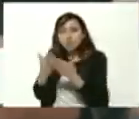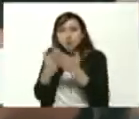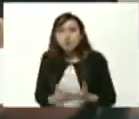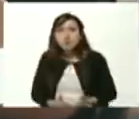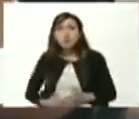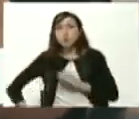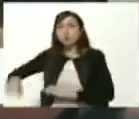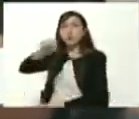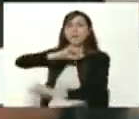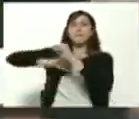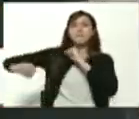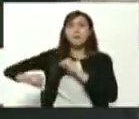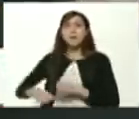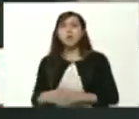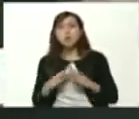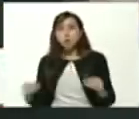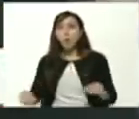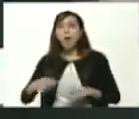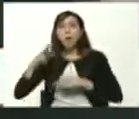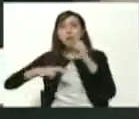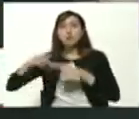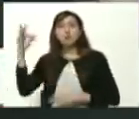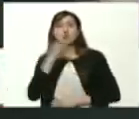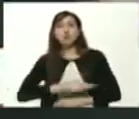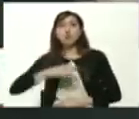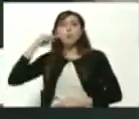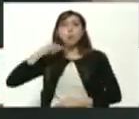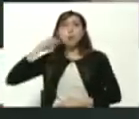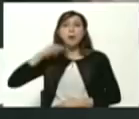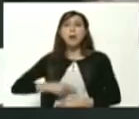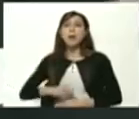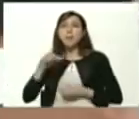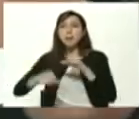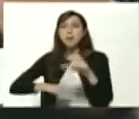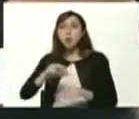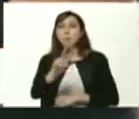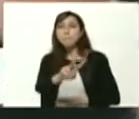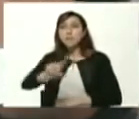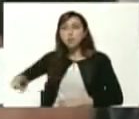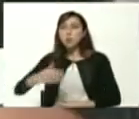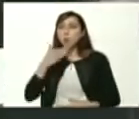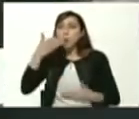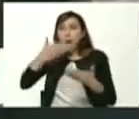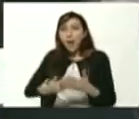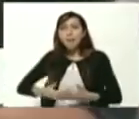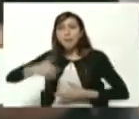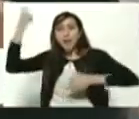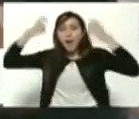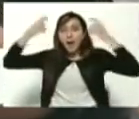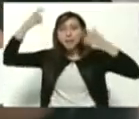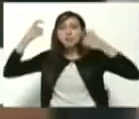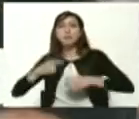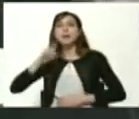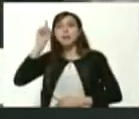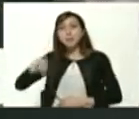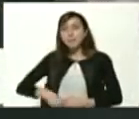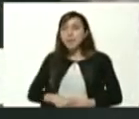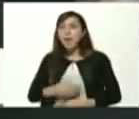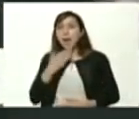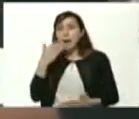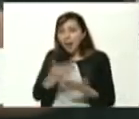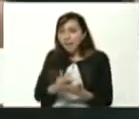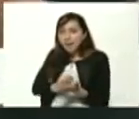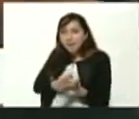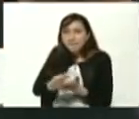defendiendo la construcción del socialismo bolivariano del siglo XXI gracias al presidente Chávez y gracias a su lealtad